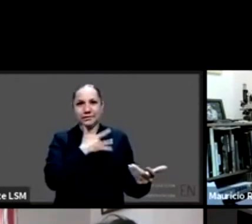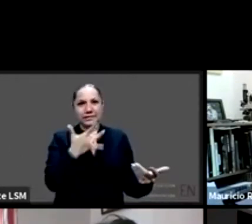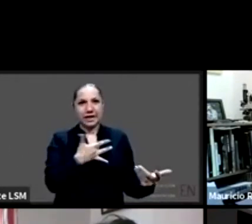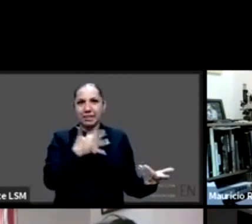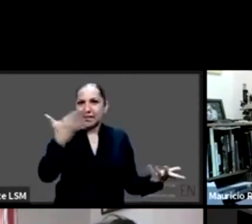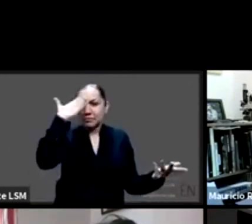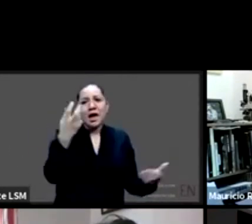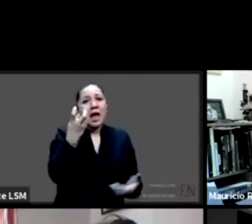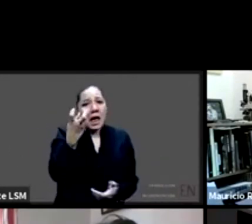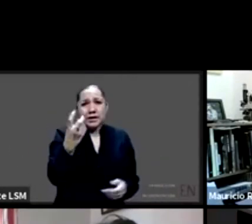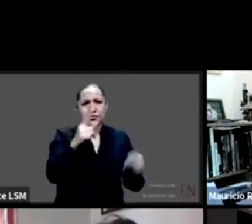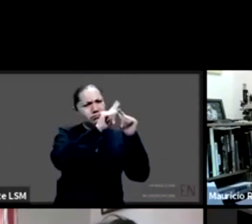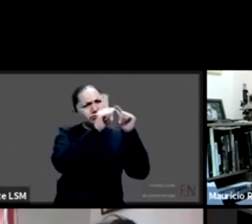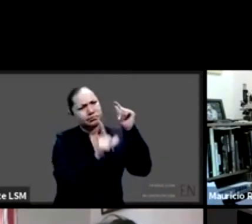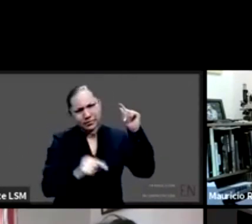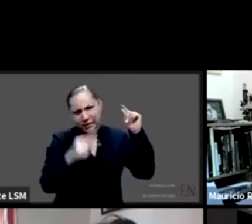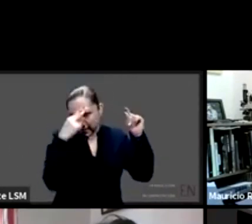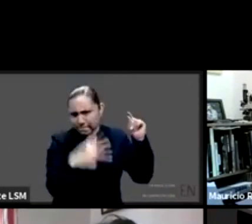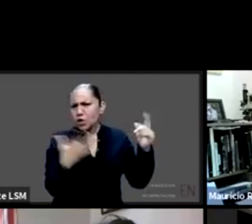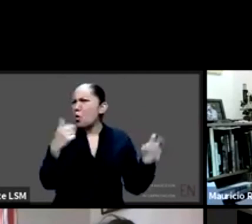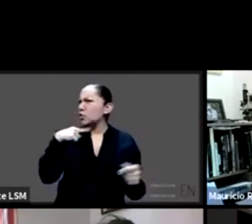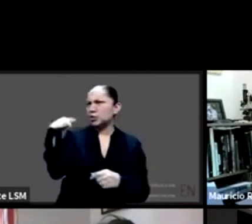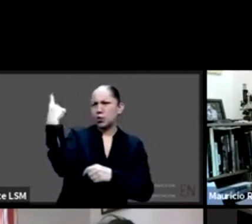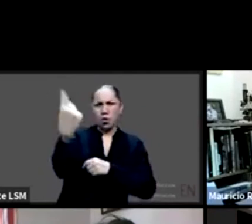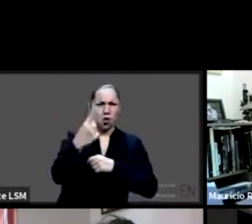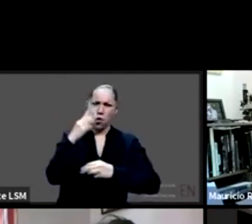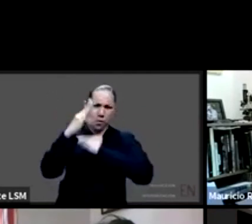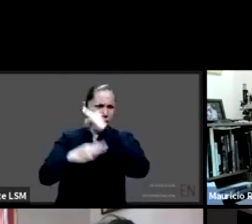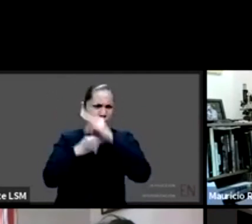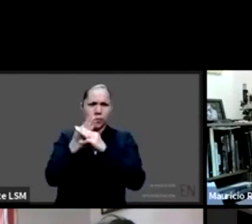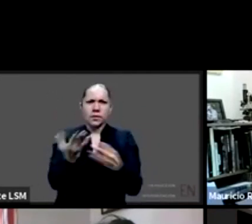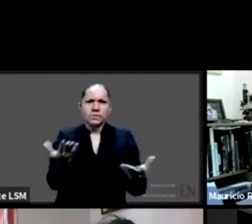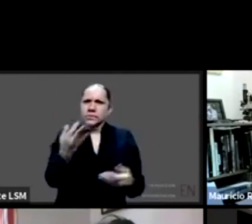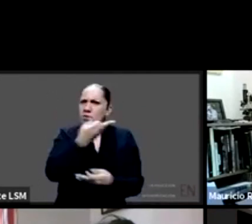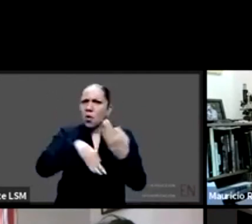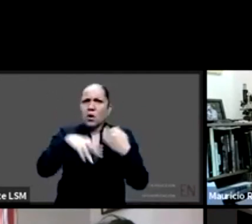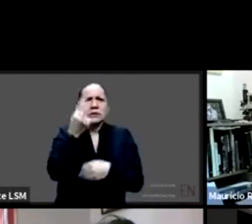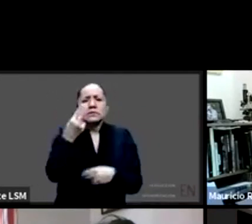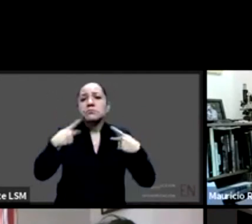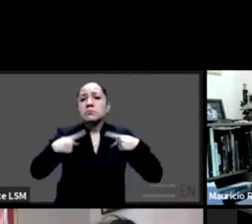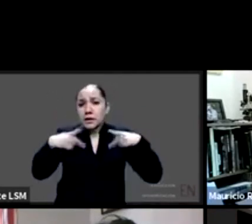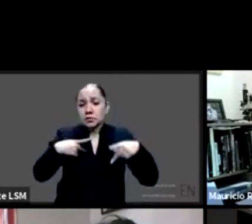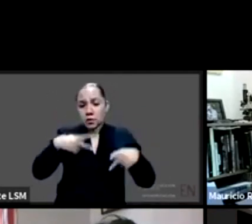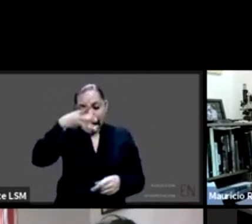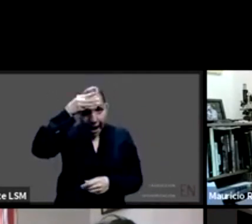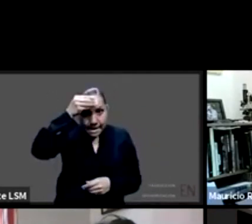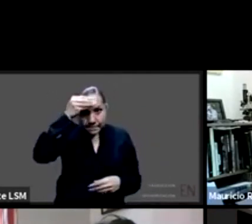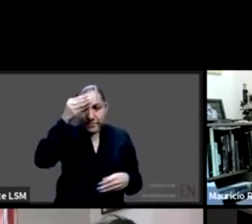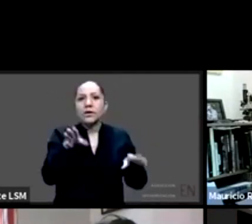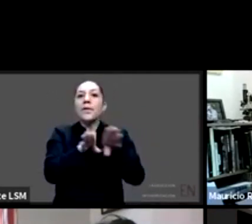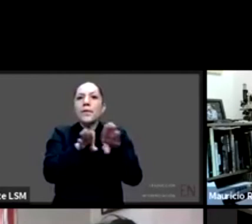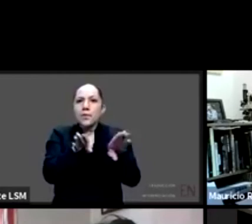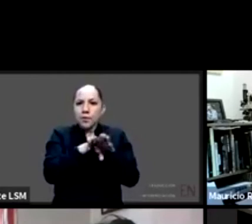pueden aprender a utilizar correctamente el equipo de protección personal útil para mitigar o